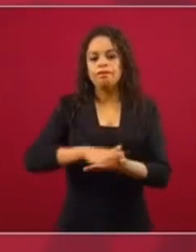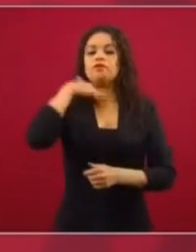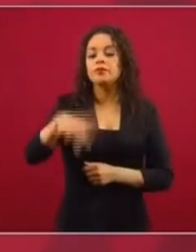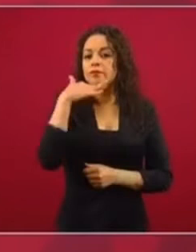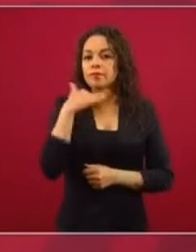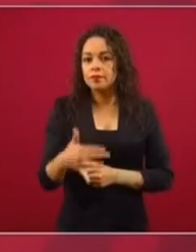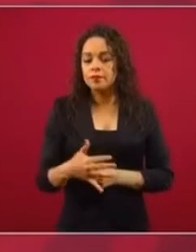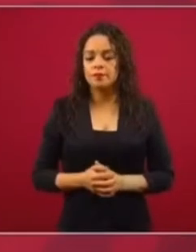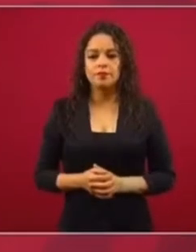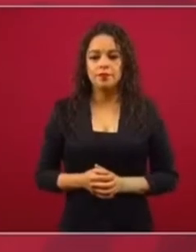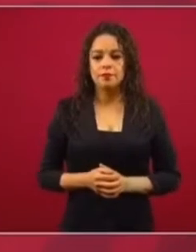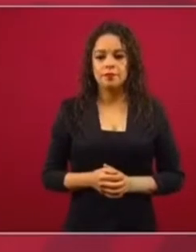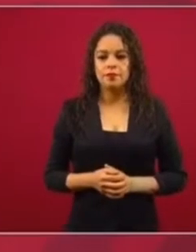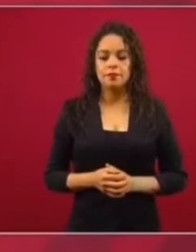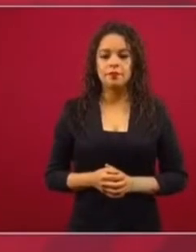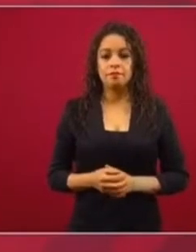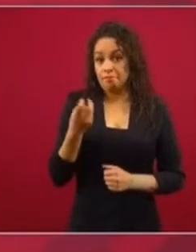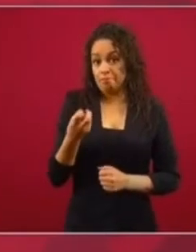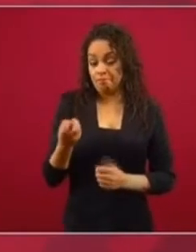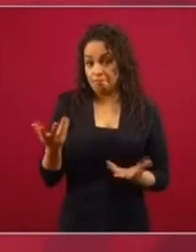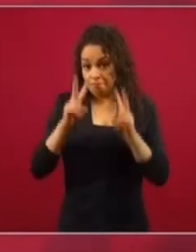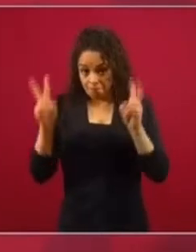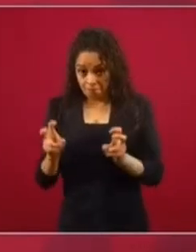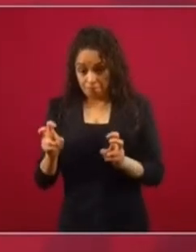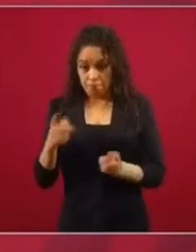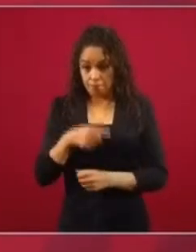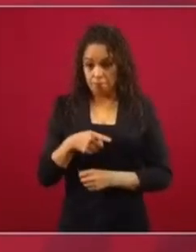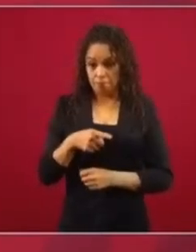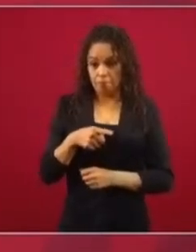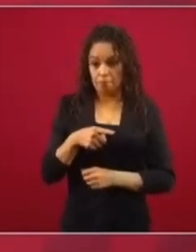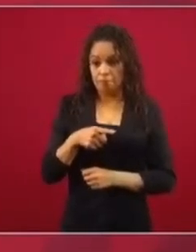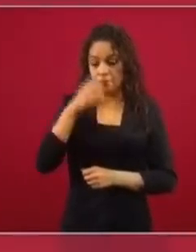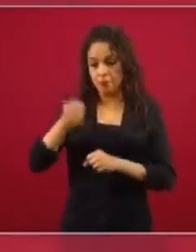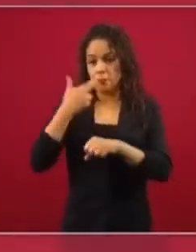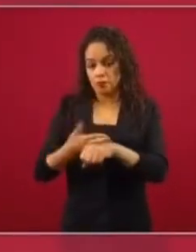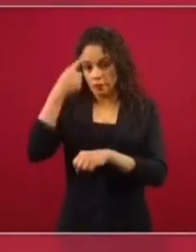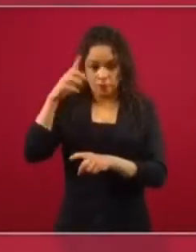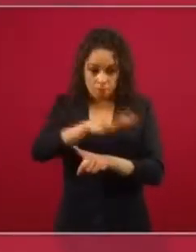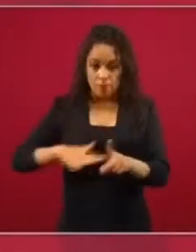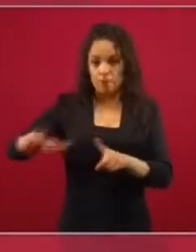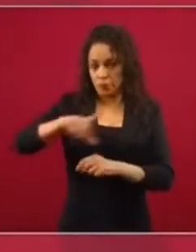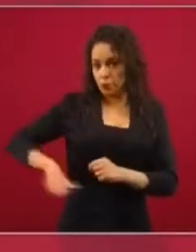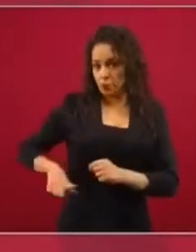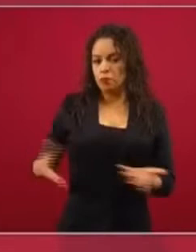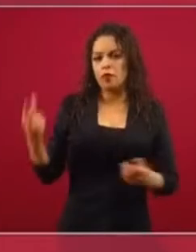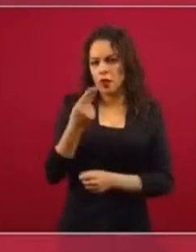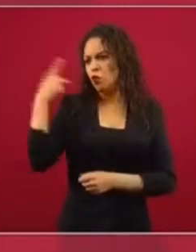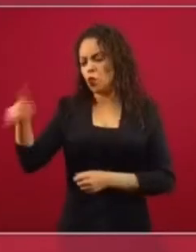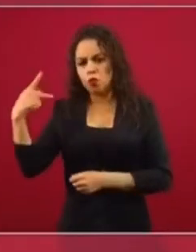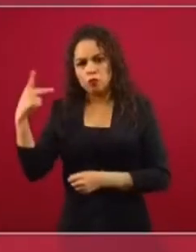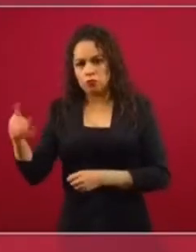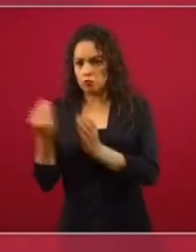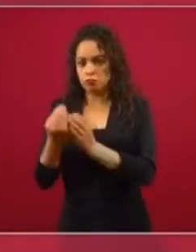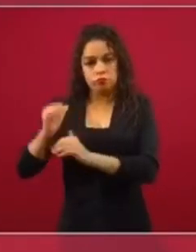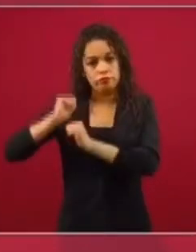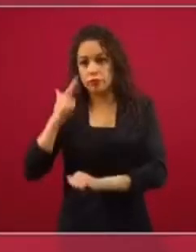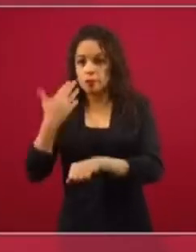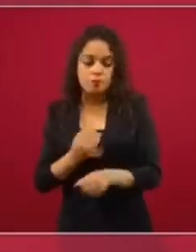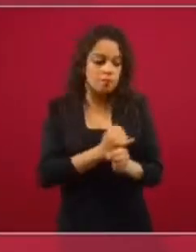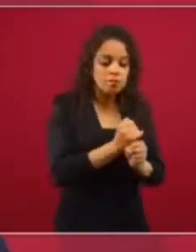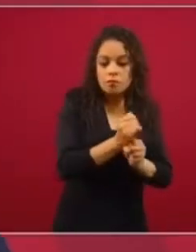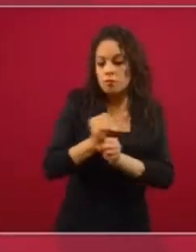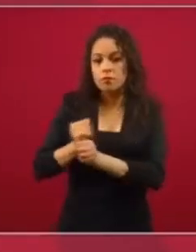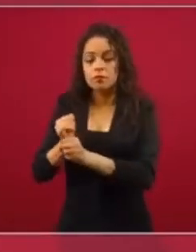En este caso, la Secretaría de la Función Pública tiene que hacer su trabajo, tiene que hacer la investigación y si